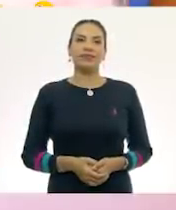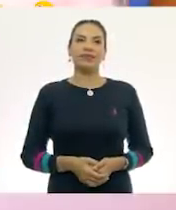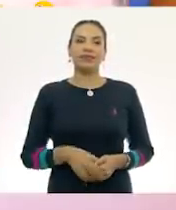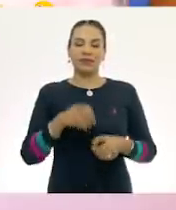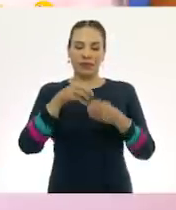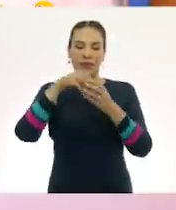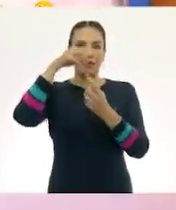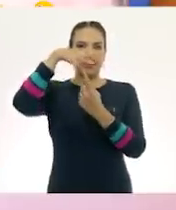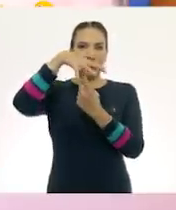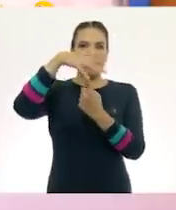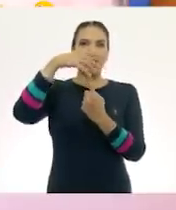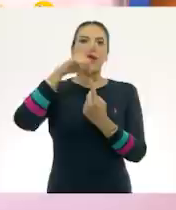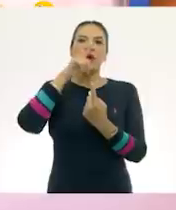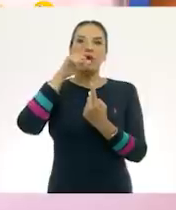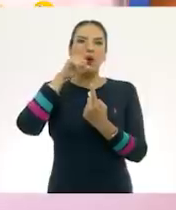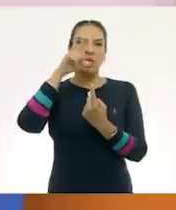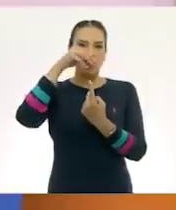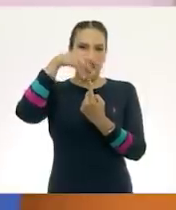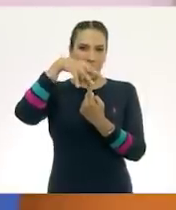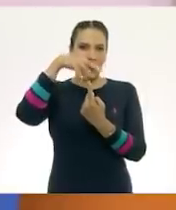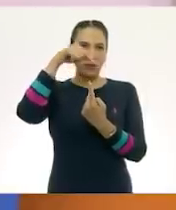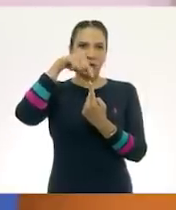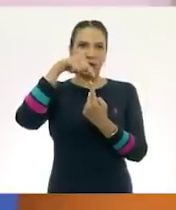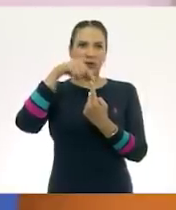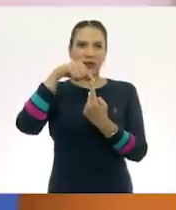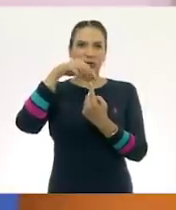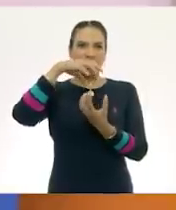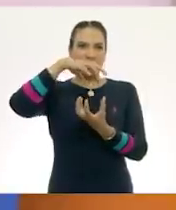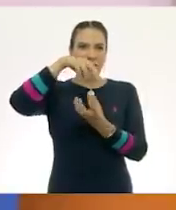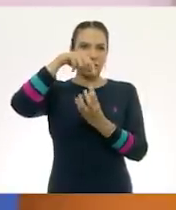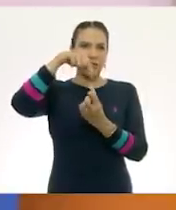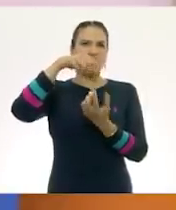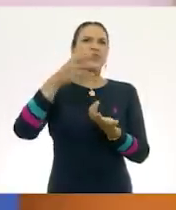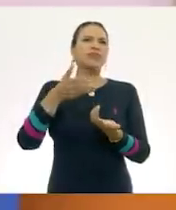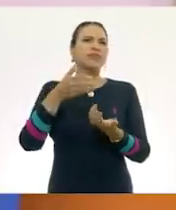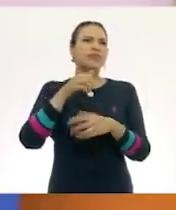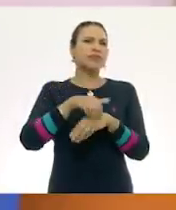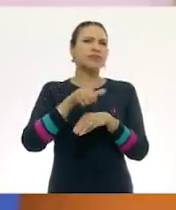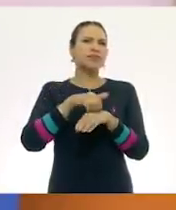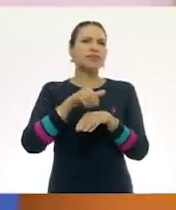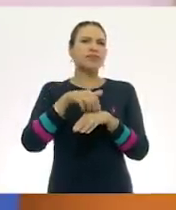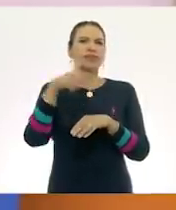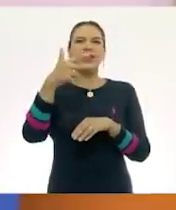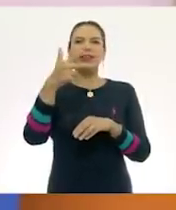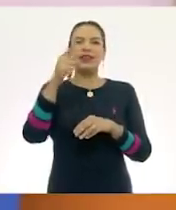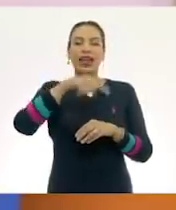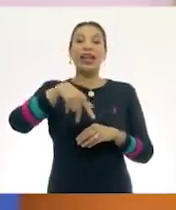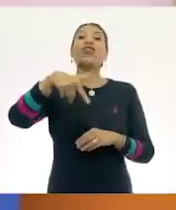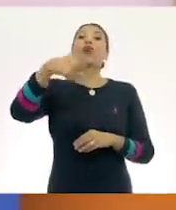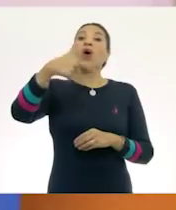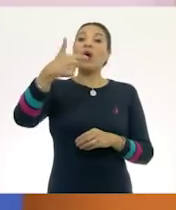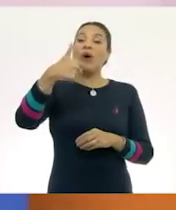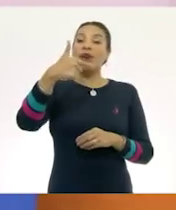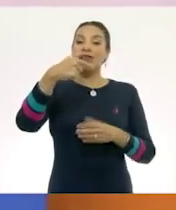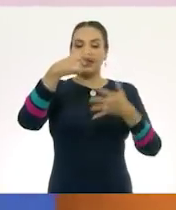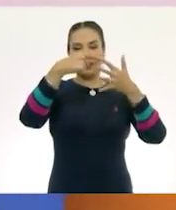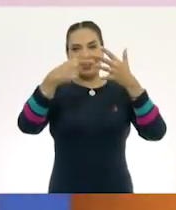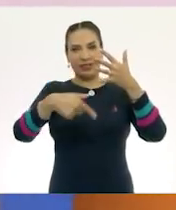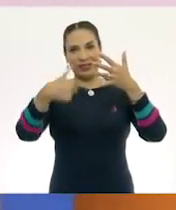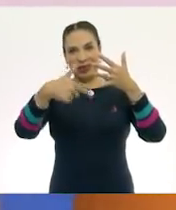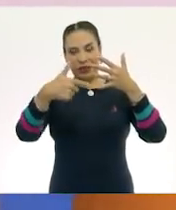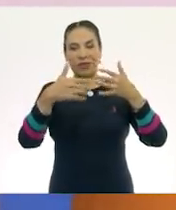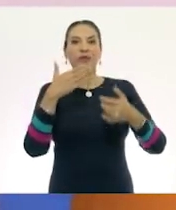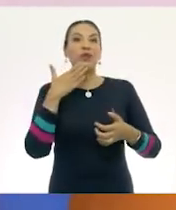faro. Que con este será el... El trece. ¡El doce! ¡Doce! Muy